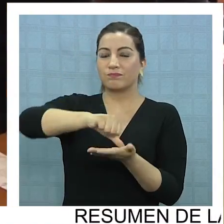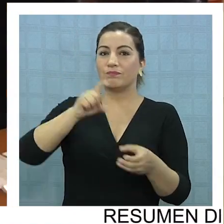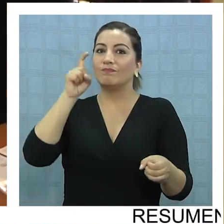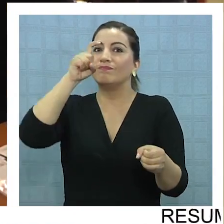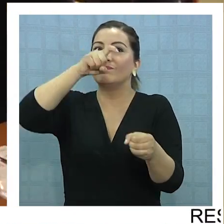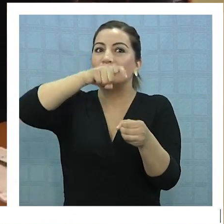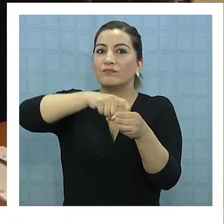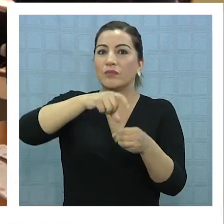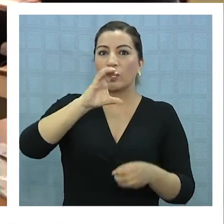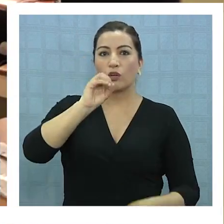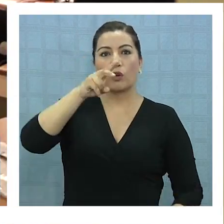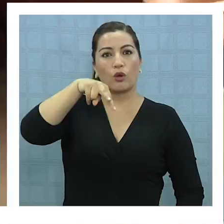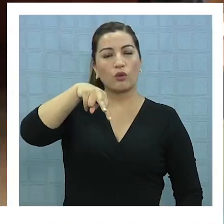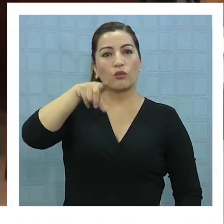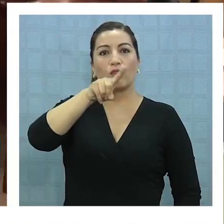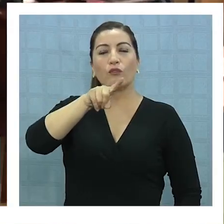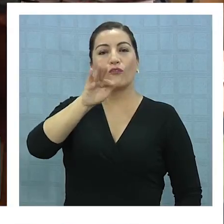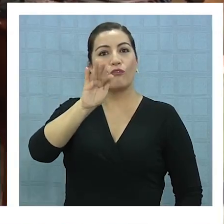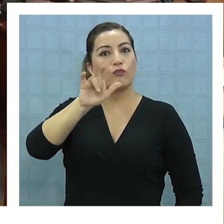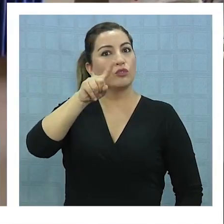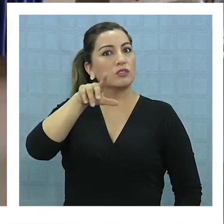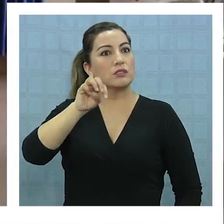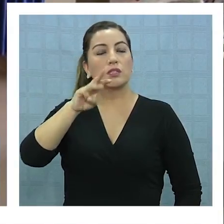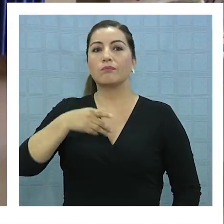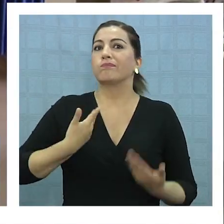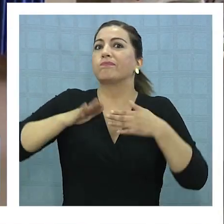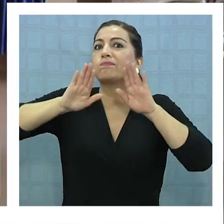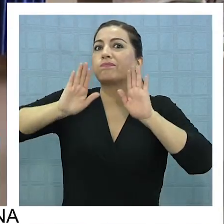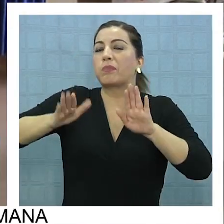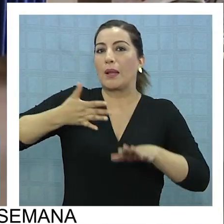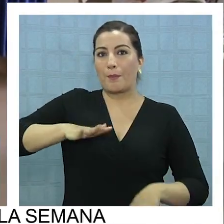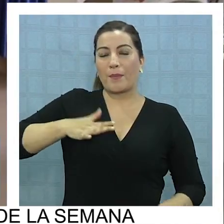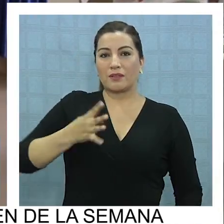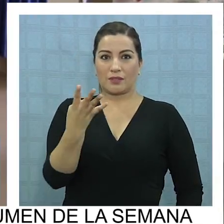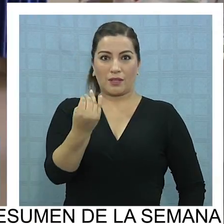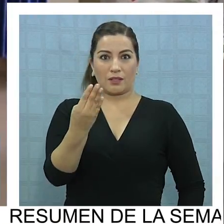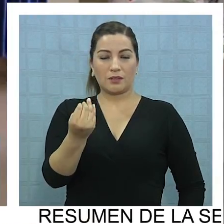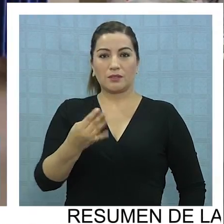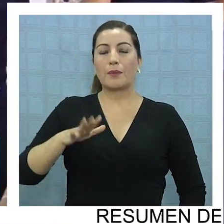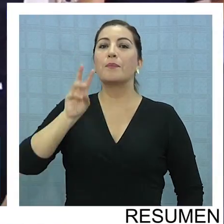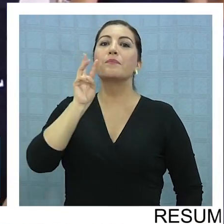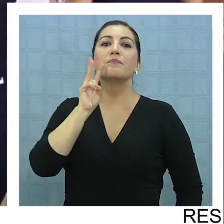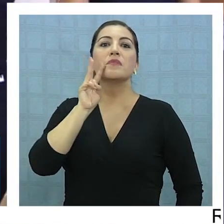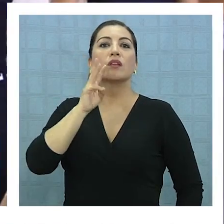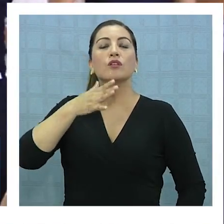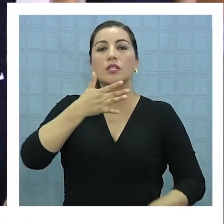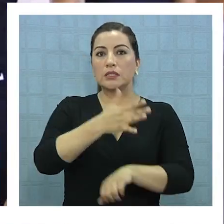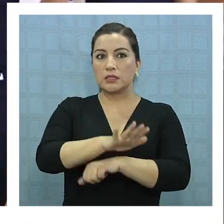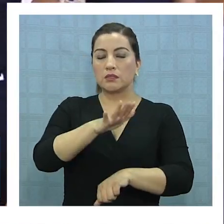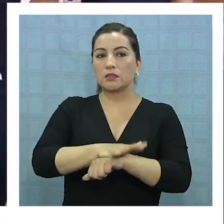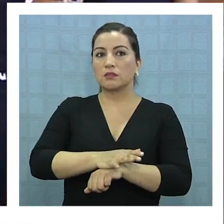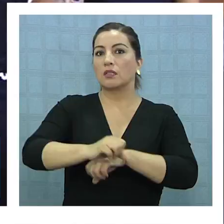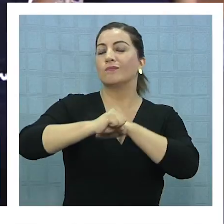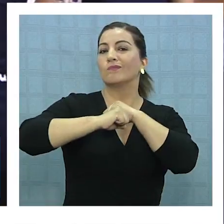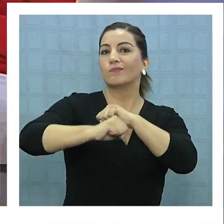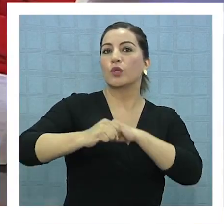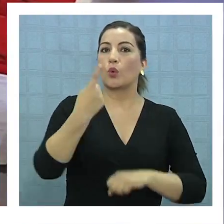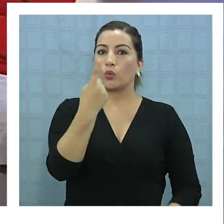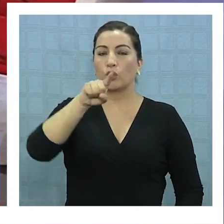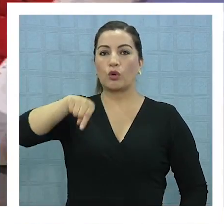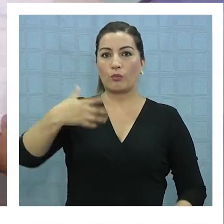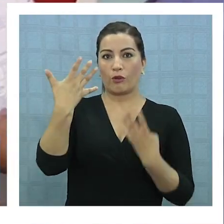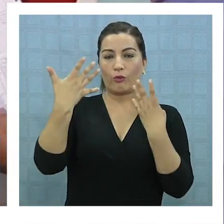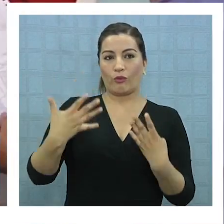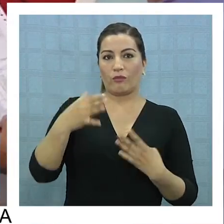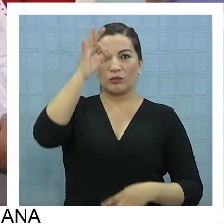paralizarán sus funciones normales este martes 14 y miércoles 15 en rechazo al 1,9% de reajuste